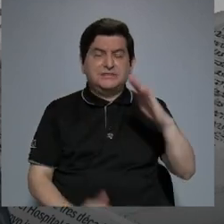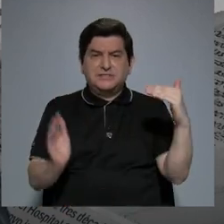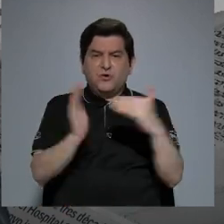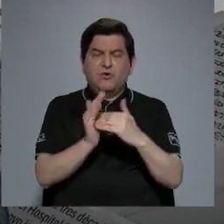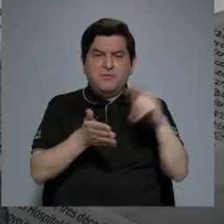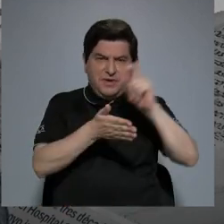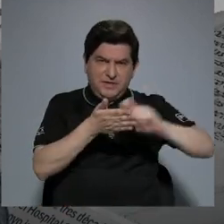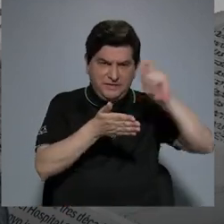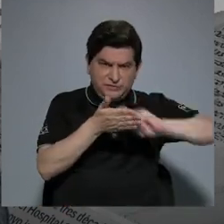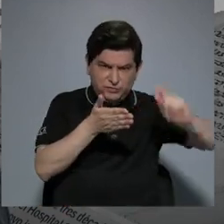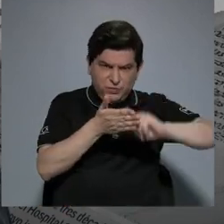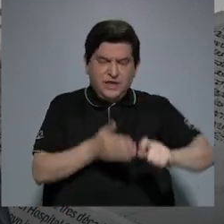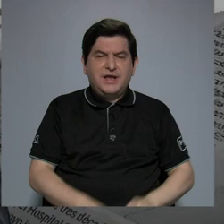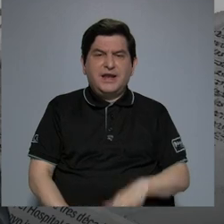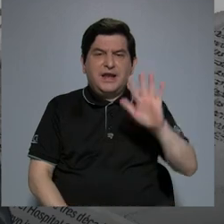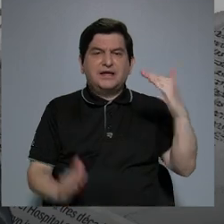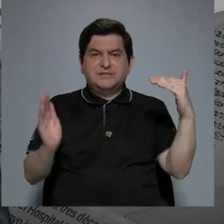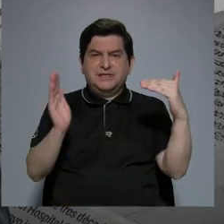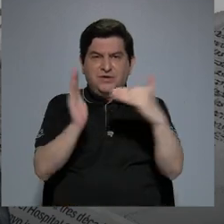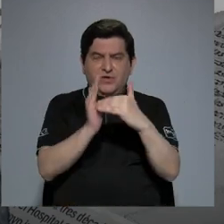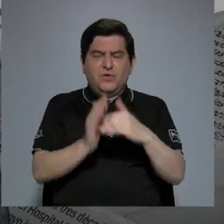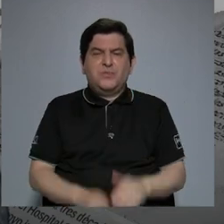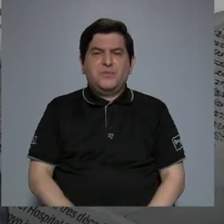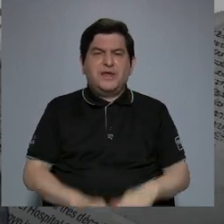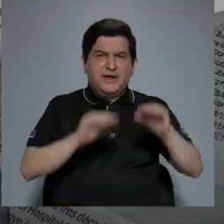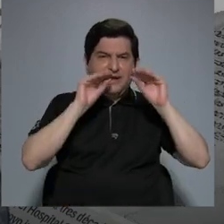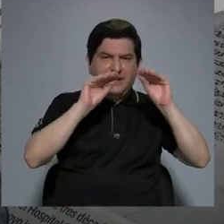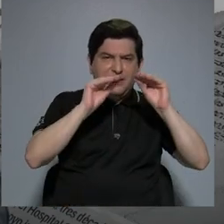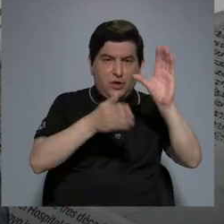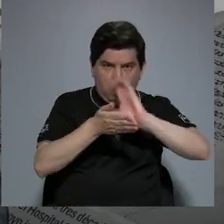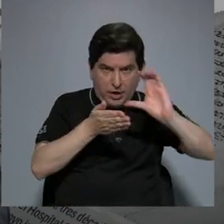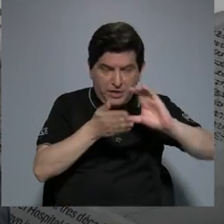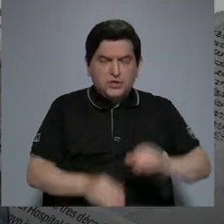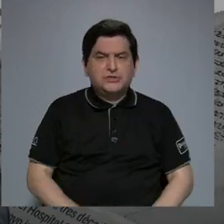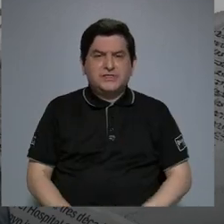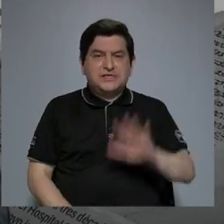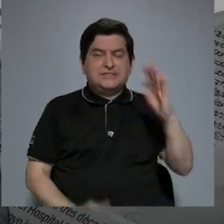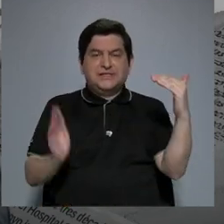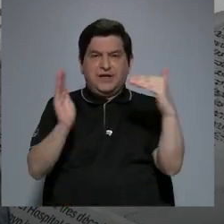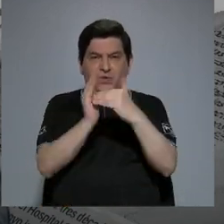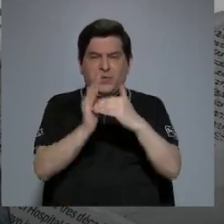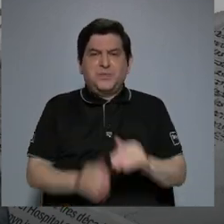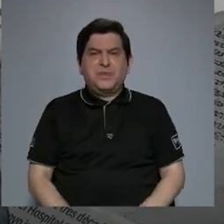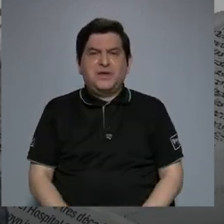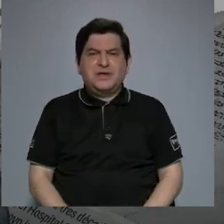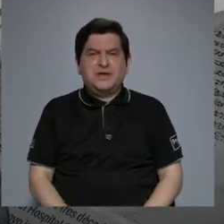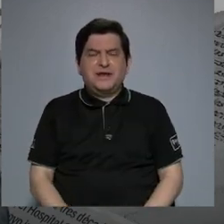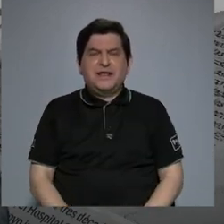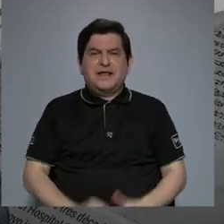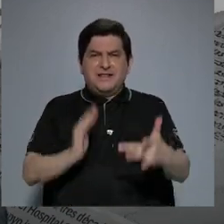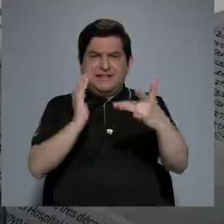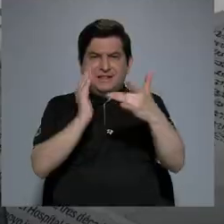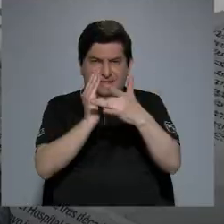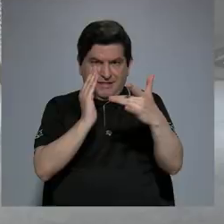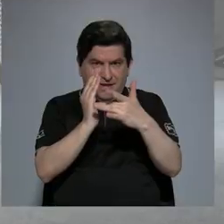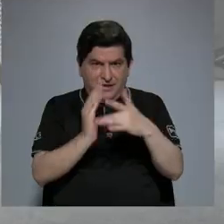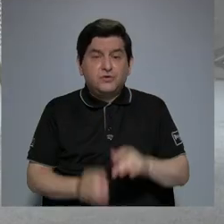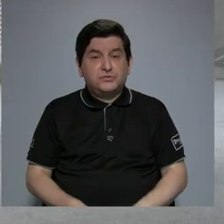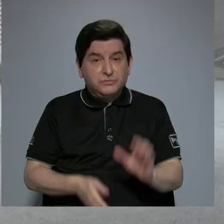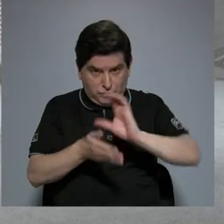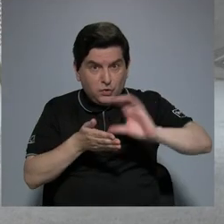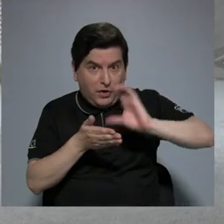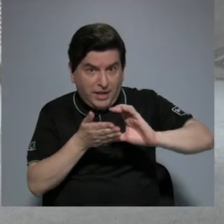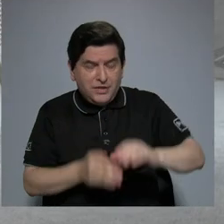primaria, 5 mil de académicos, 5 mil de colegios técnicos y